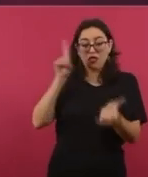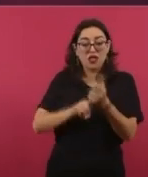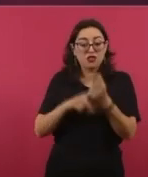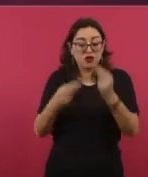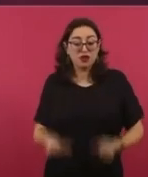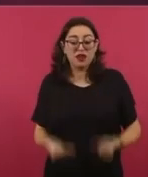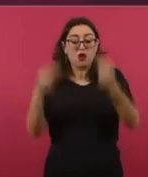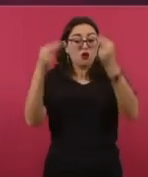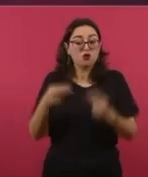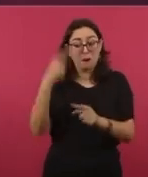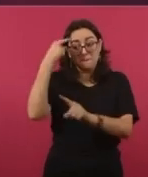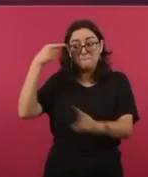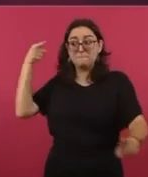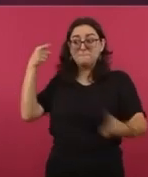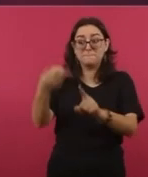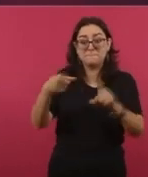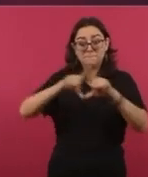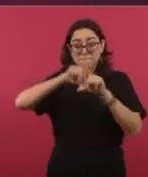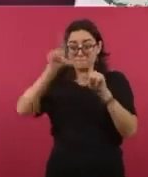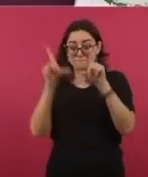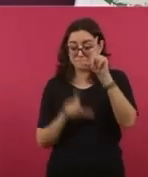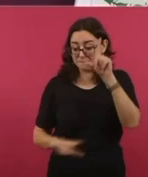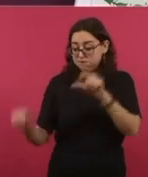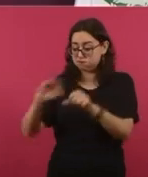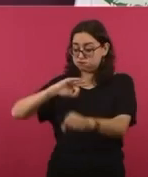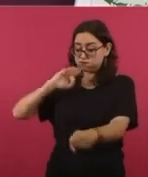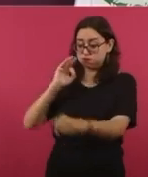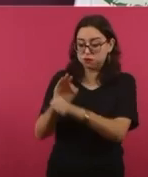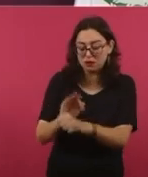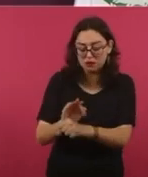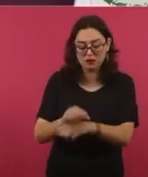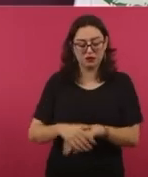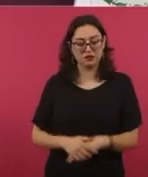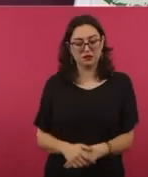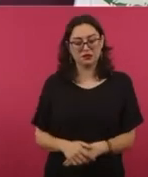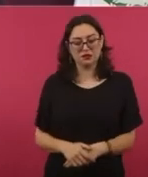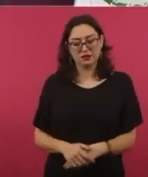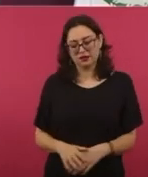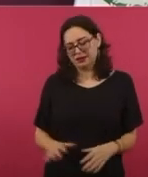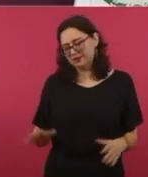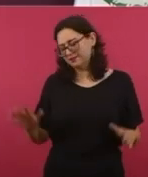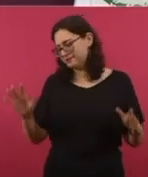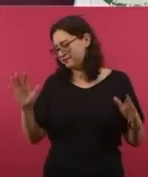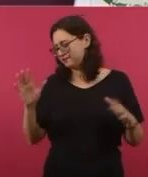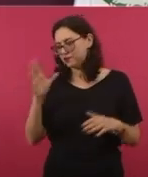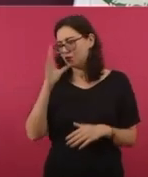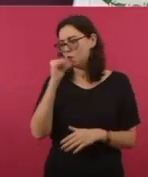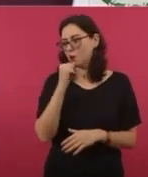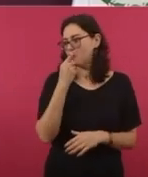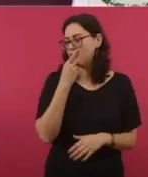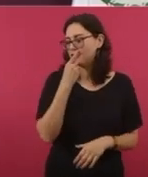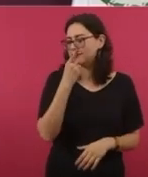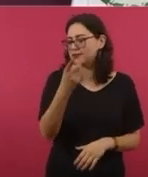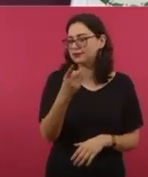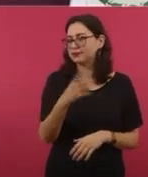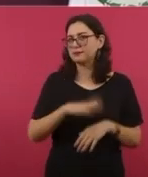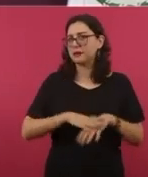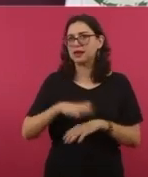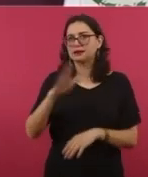No que… bueno, ya no puedo hablar, pero ya ustedes se dan cuenta, ¿no?,